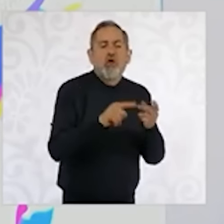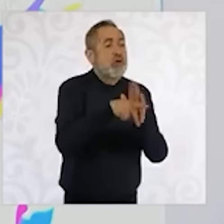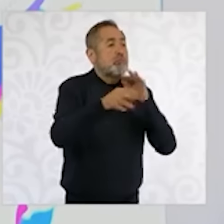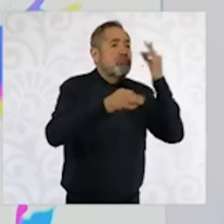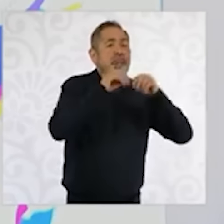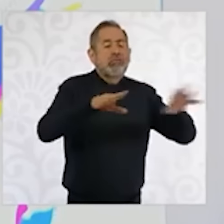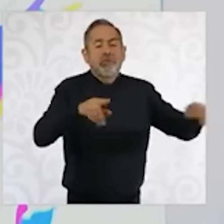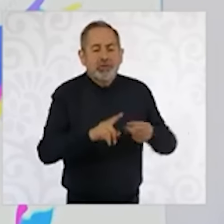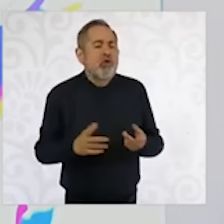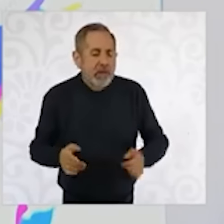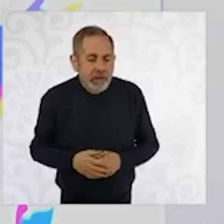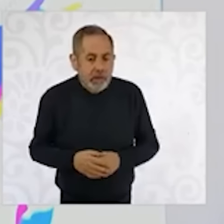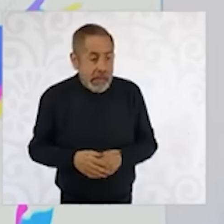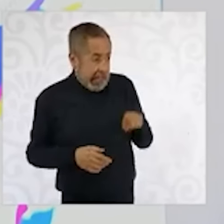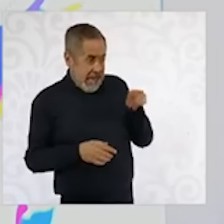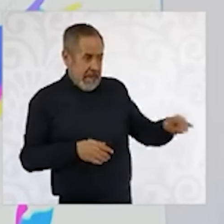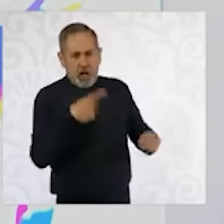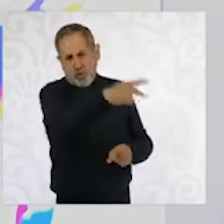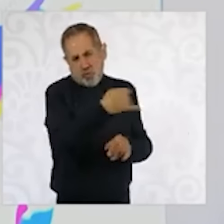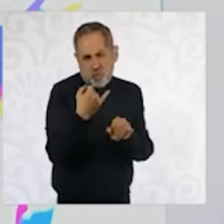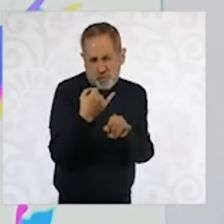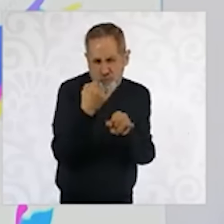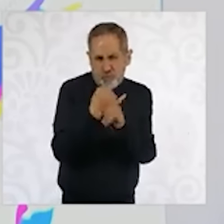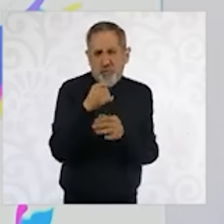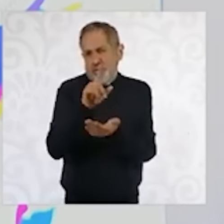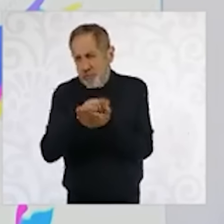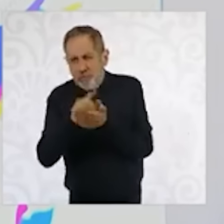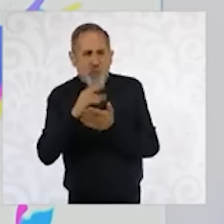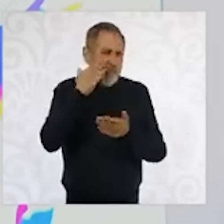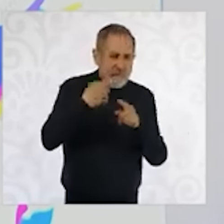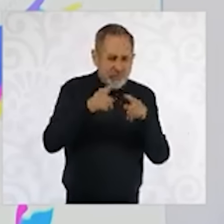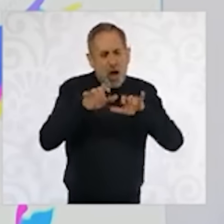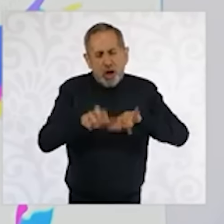¿Lo publicó en sus redes sociales exclusivamente?